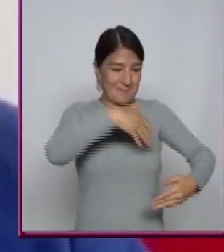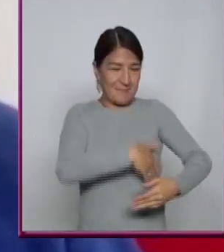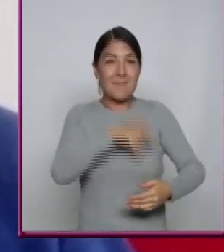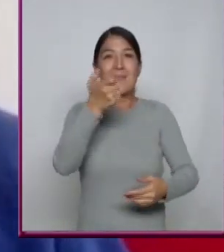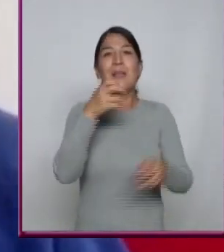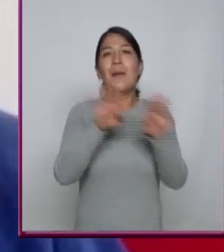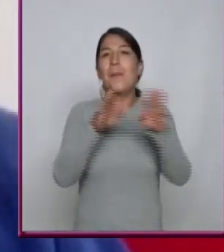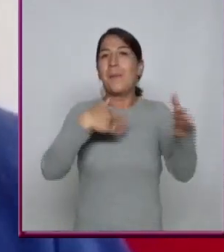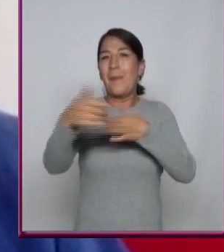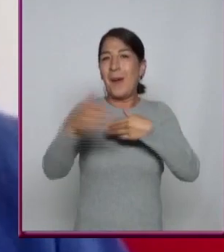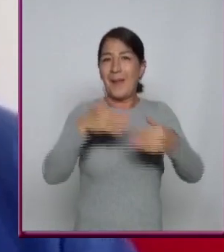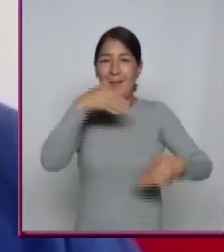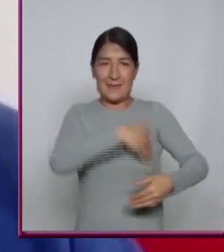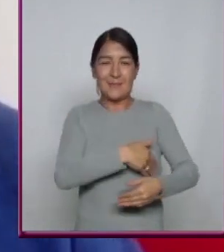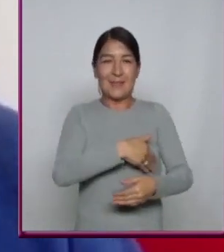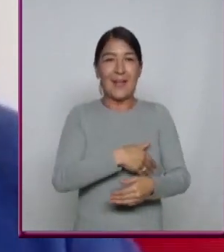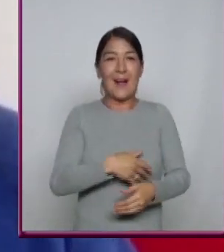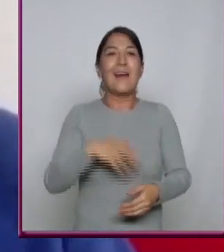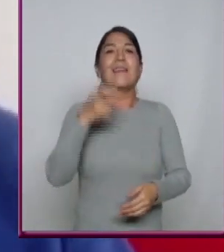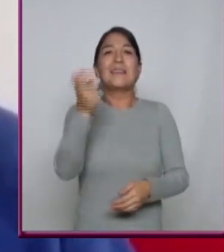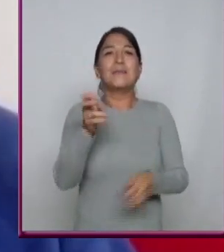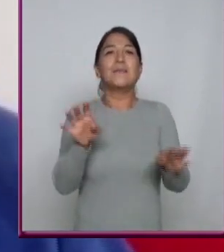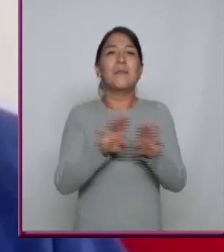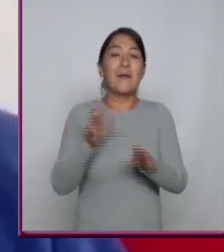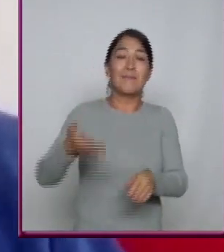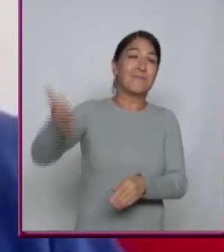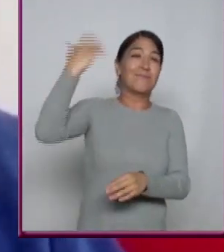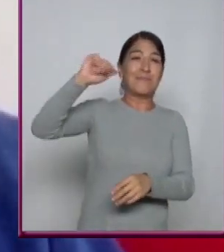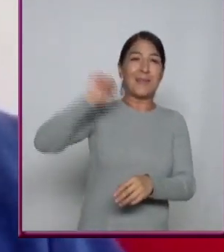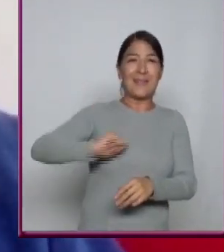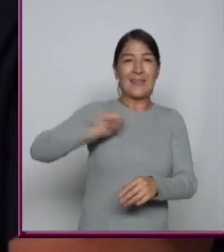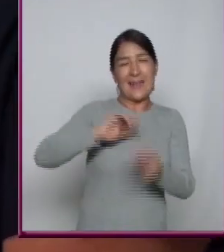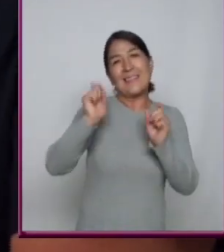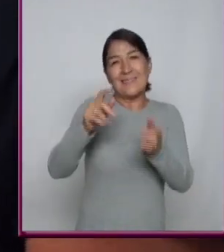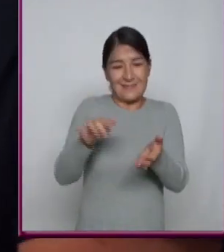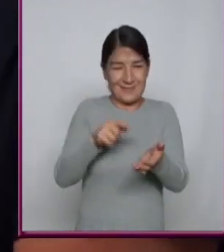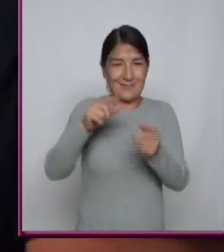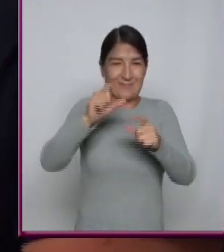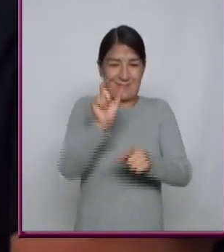portátil Eso sería como el pasado de los iPods